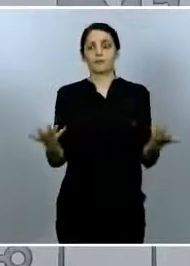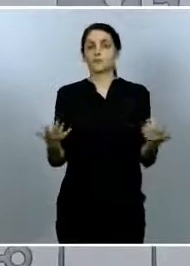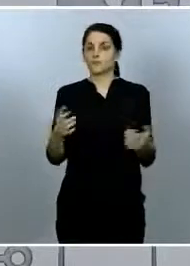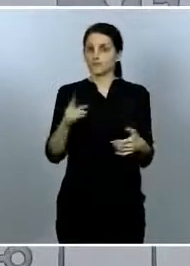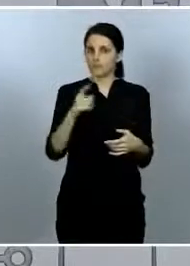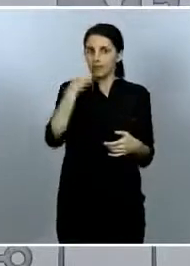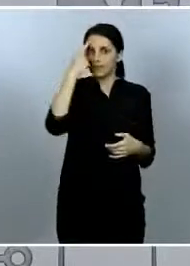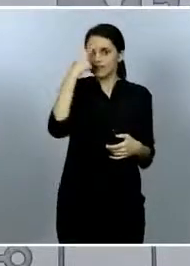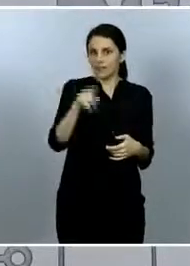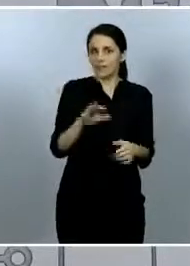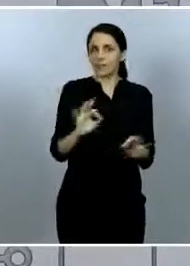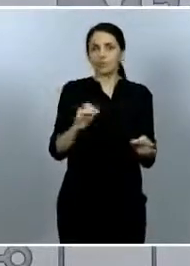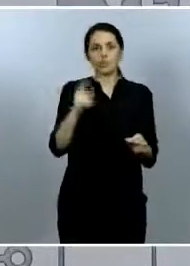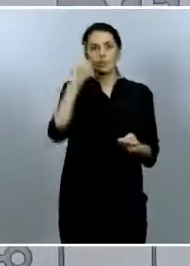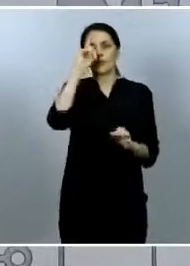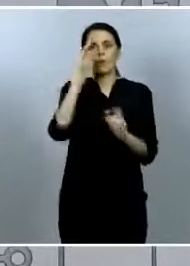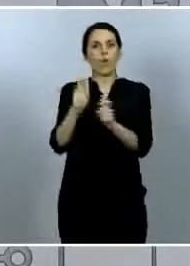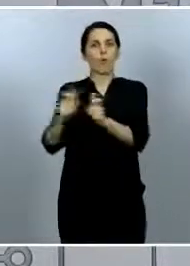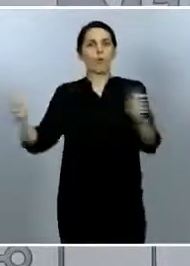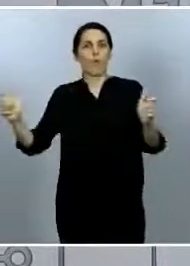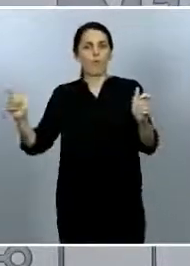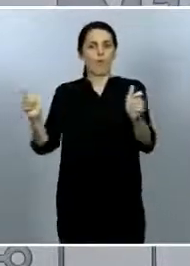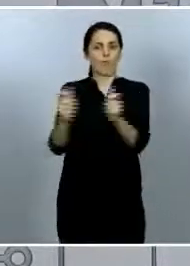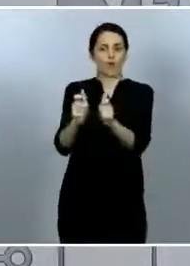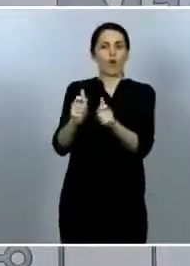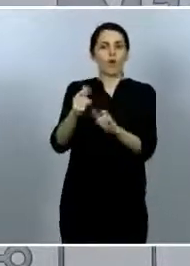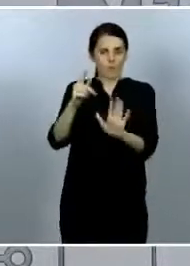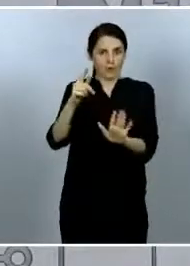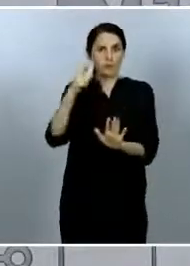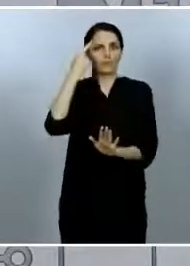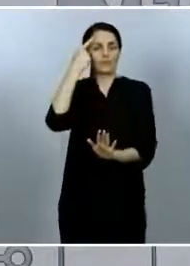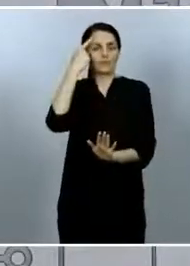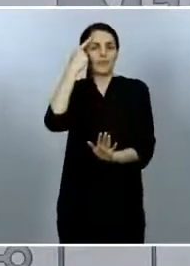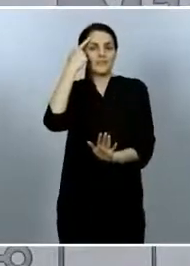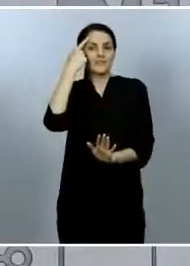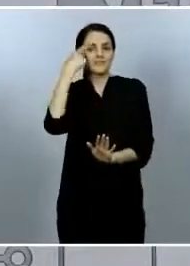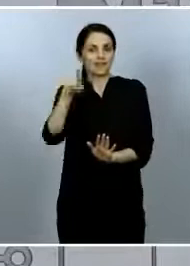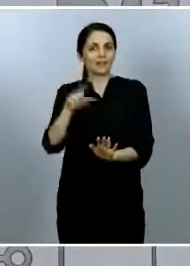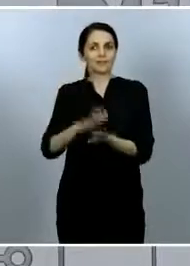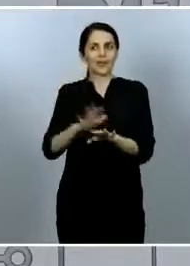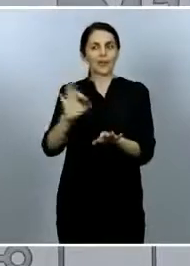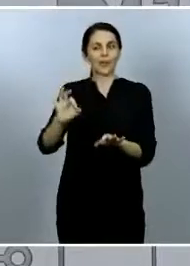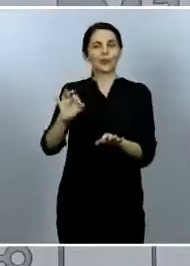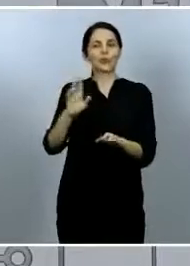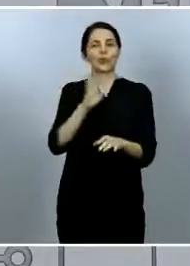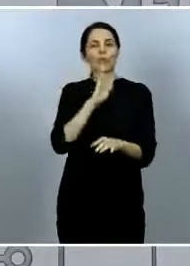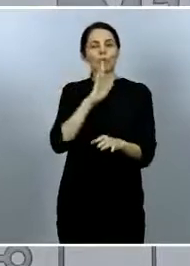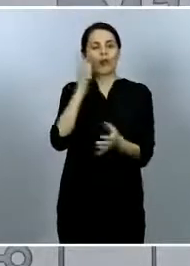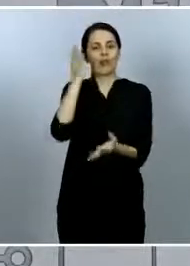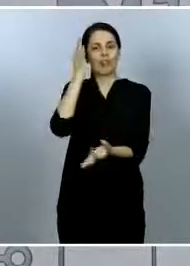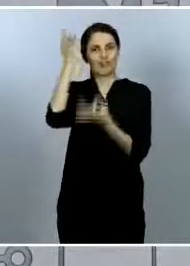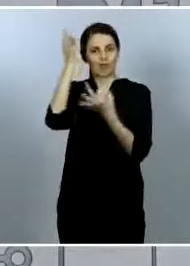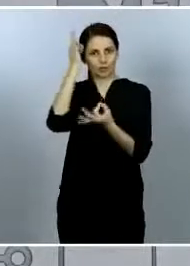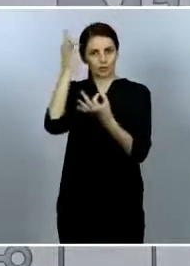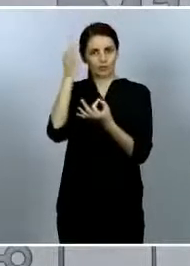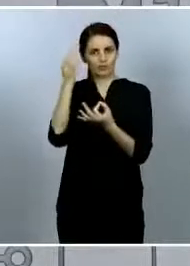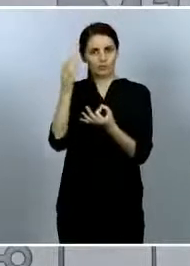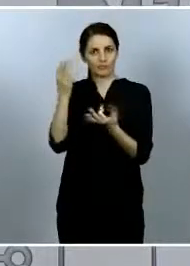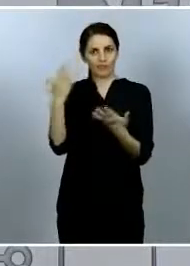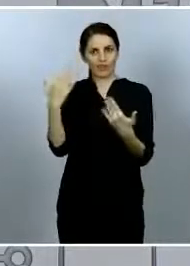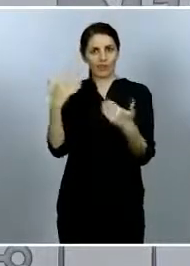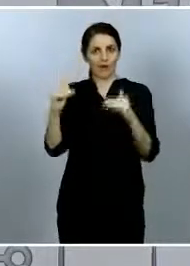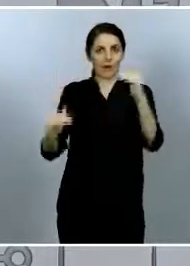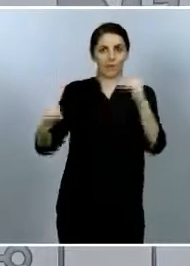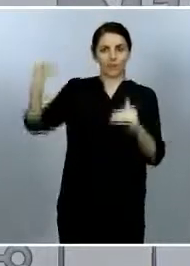pequeño pero desde luego hay una parte de ese exceso del cual no tenemos ahora mismo una causa específica. Sabemos que un